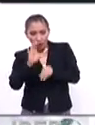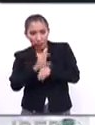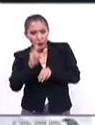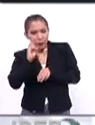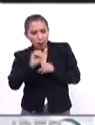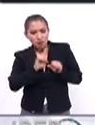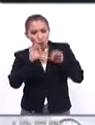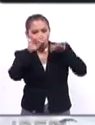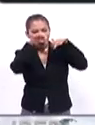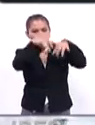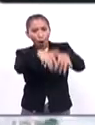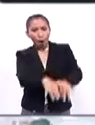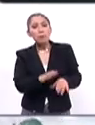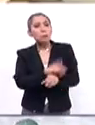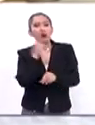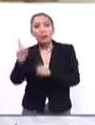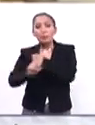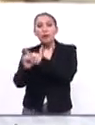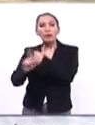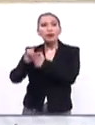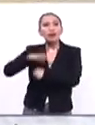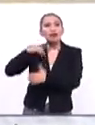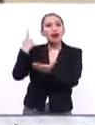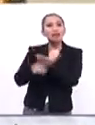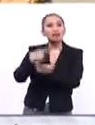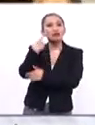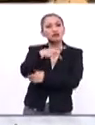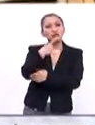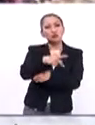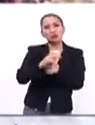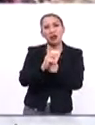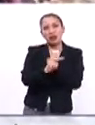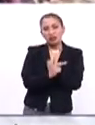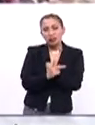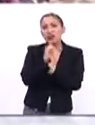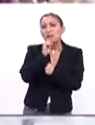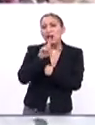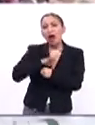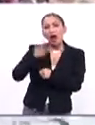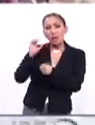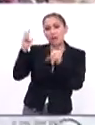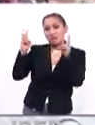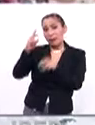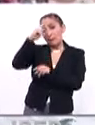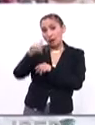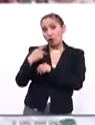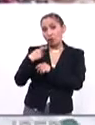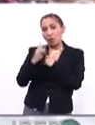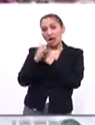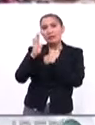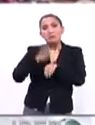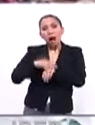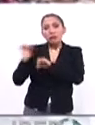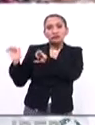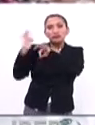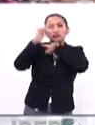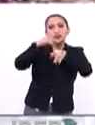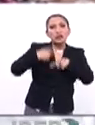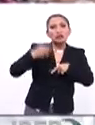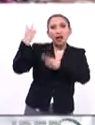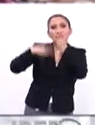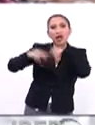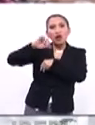vivió un éxodo masivo debido al conflicto armado que se vivía en ese país. También tenemos el caso de México, uno de los países con mayores